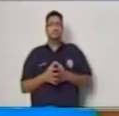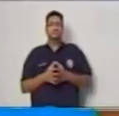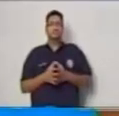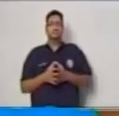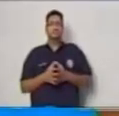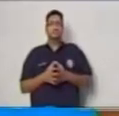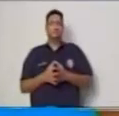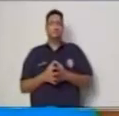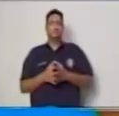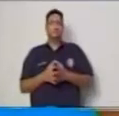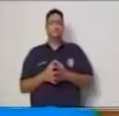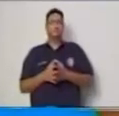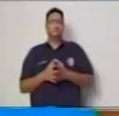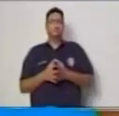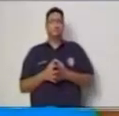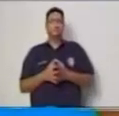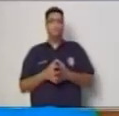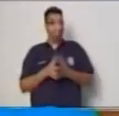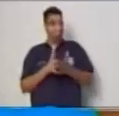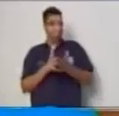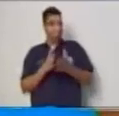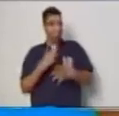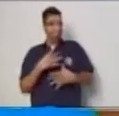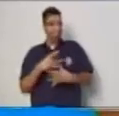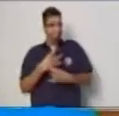interesante